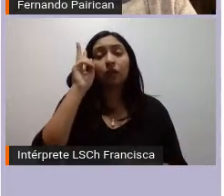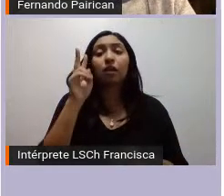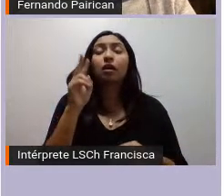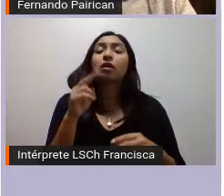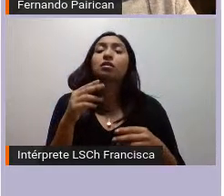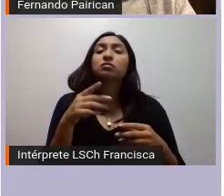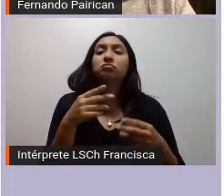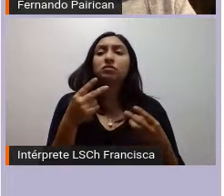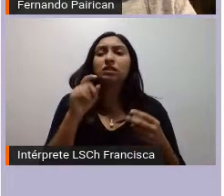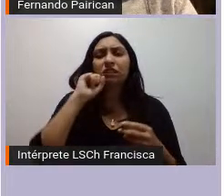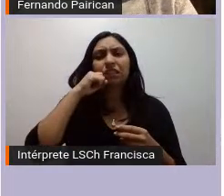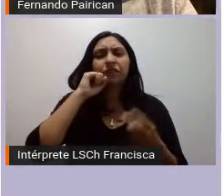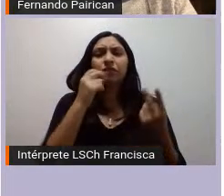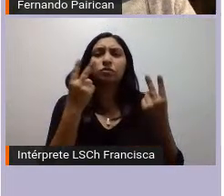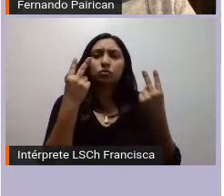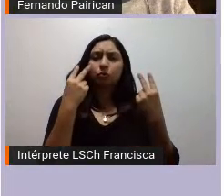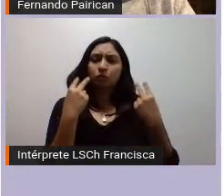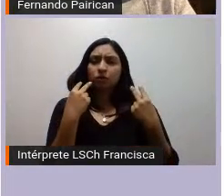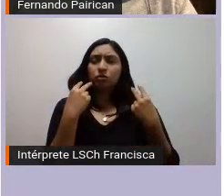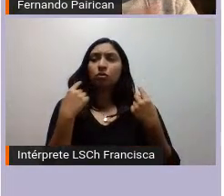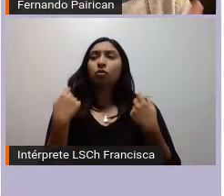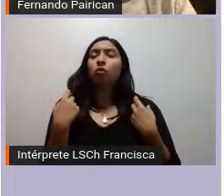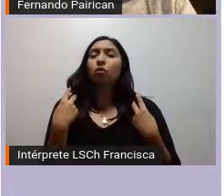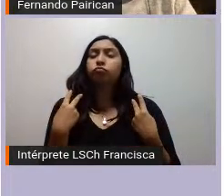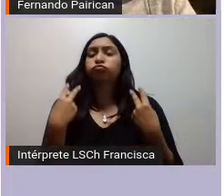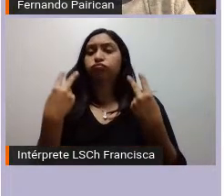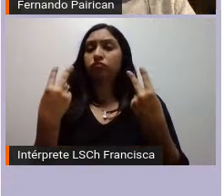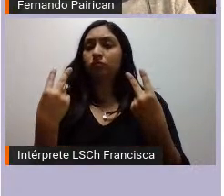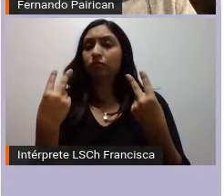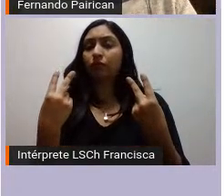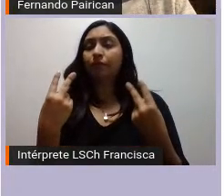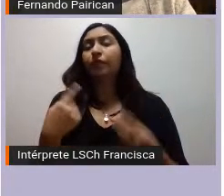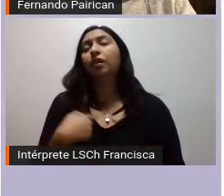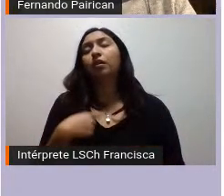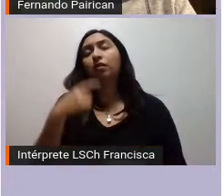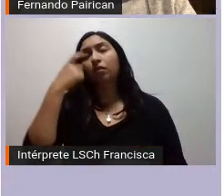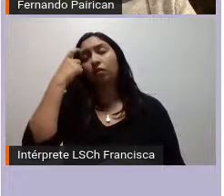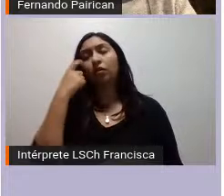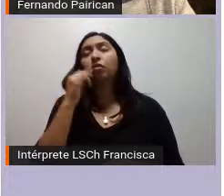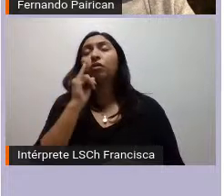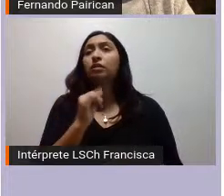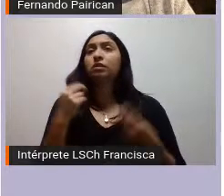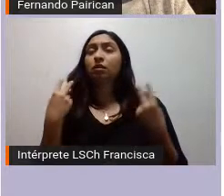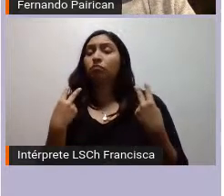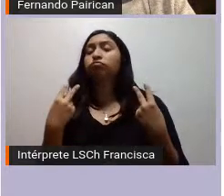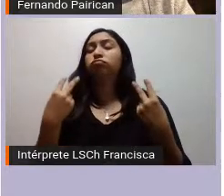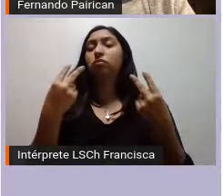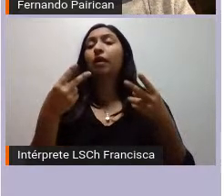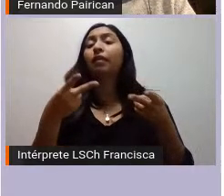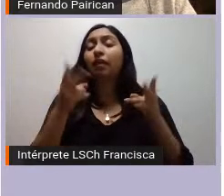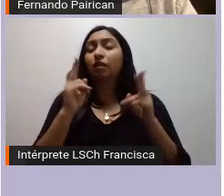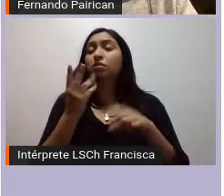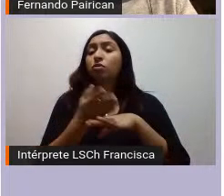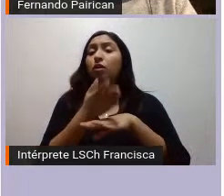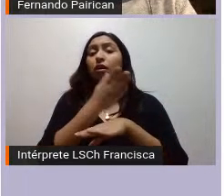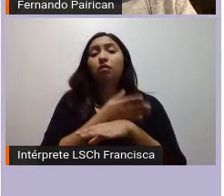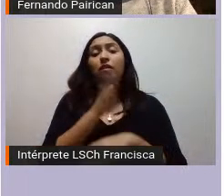mi punto de vista me parece que sigue siendo un acto de rebelión consagrar derechos ante inexistentes en este debate